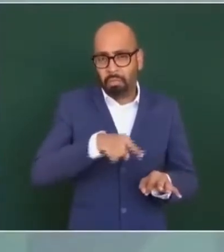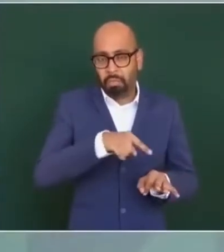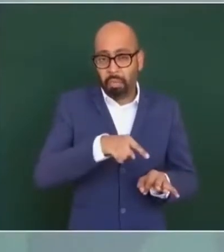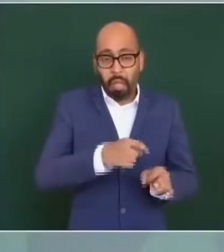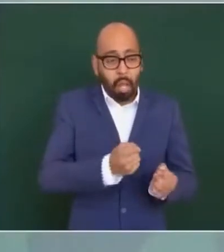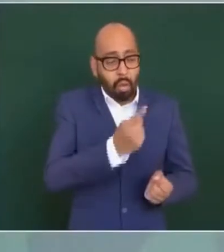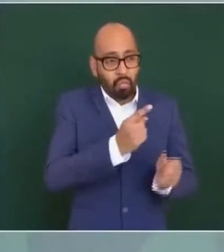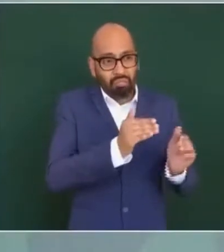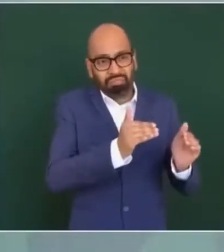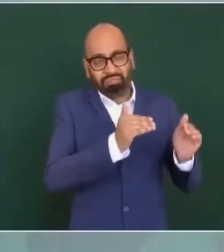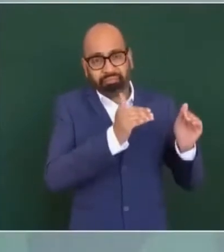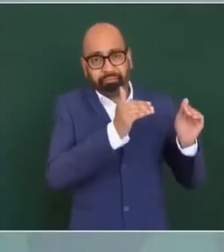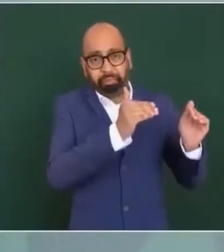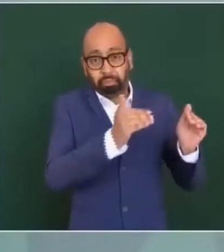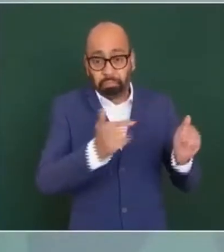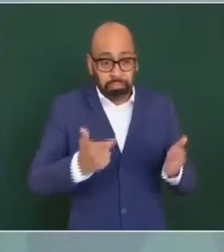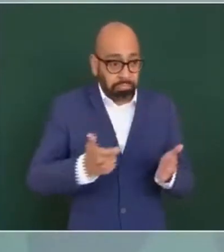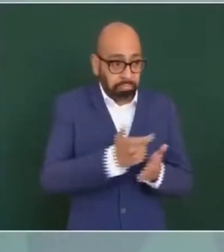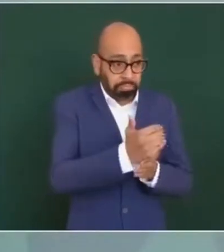bueno,